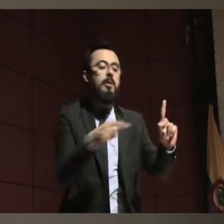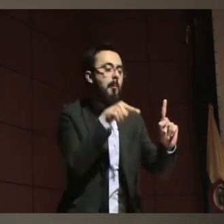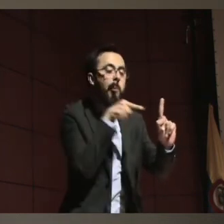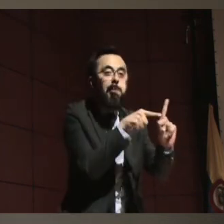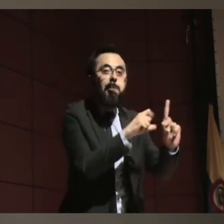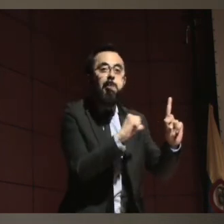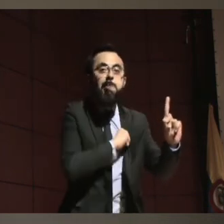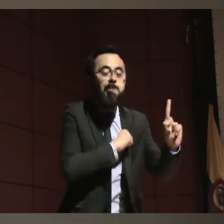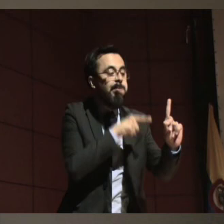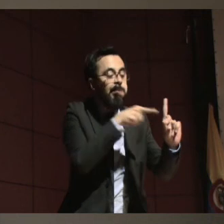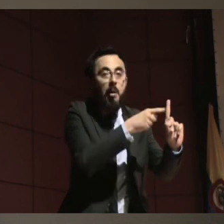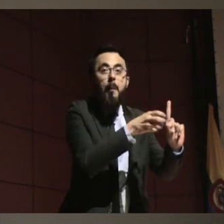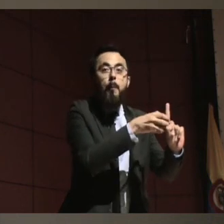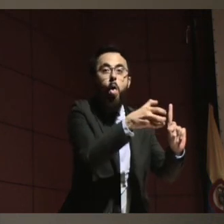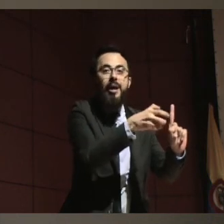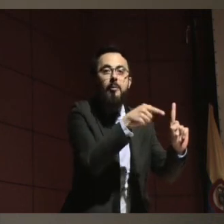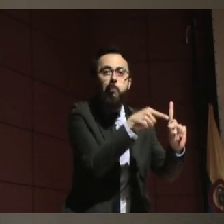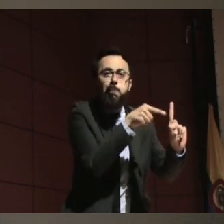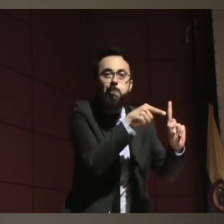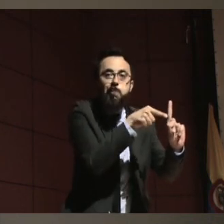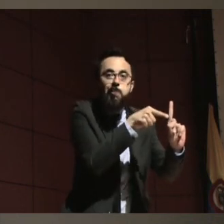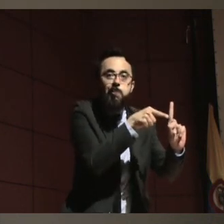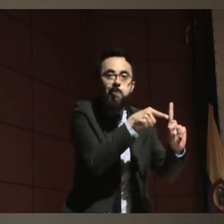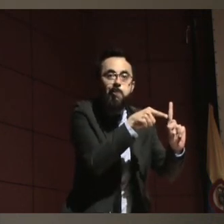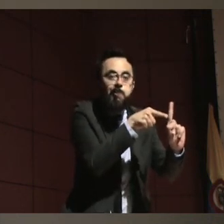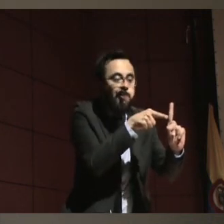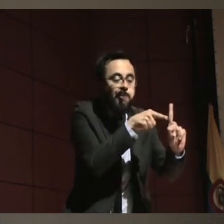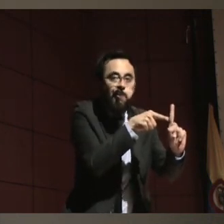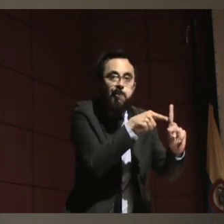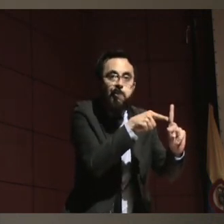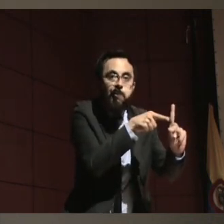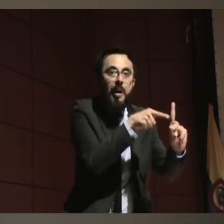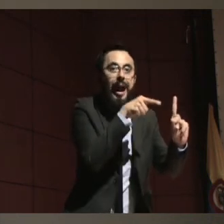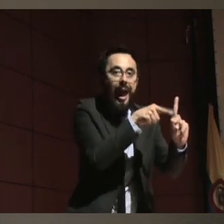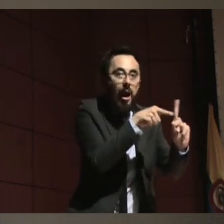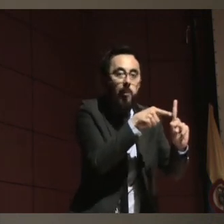realmente tengan el poder de agenciar su propia vida.